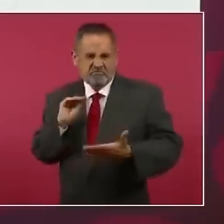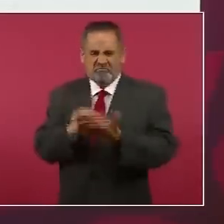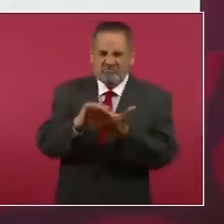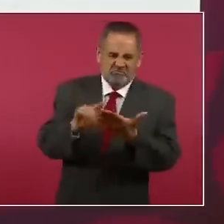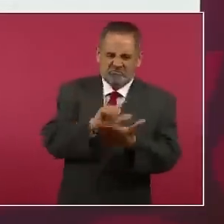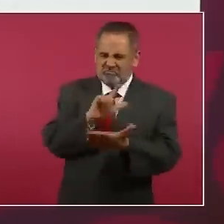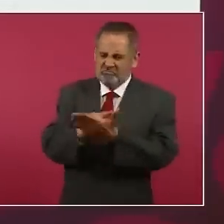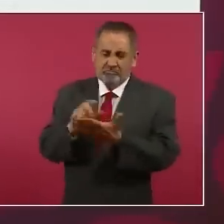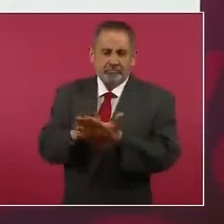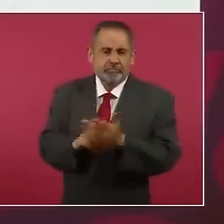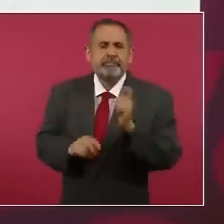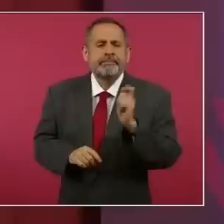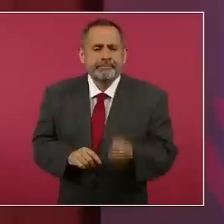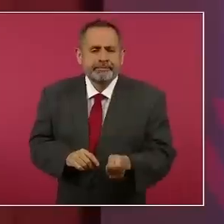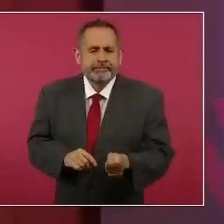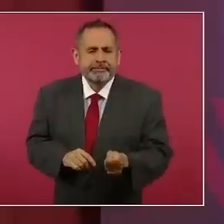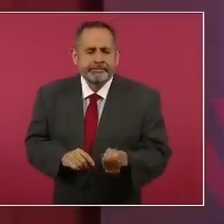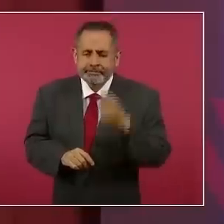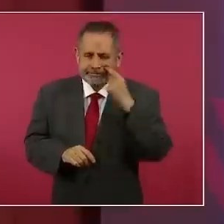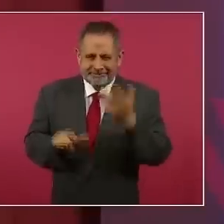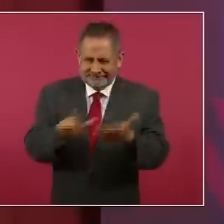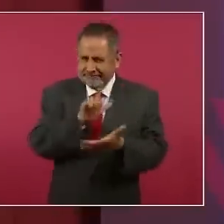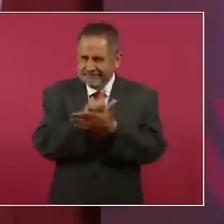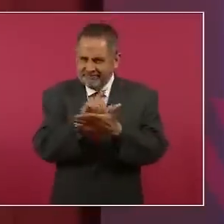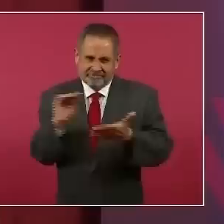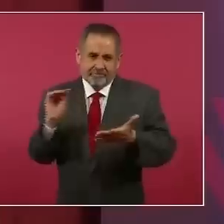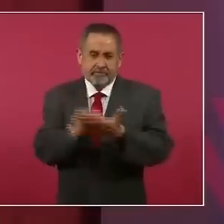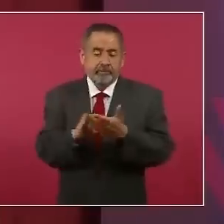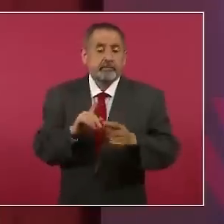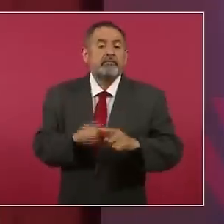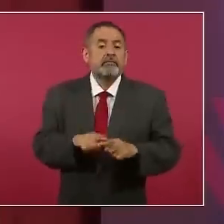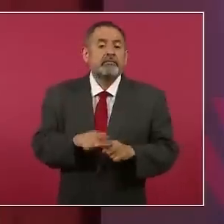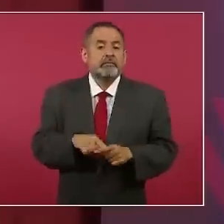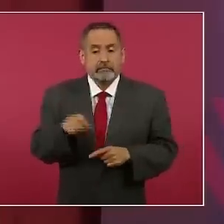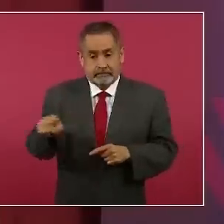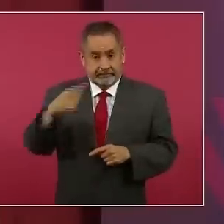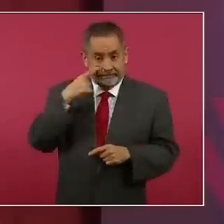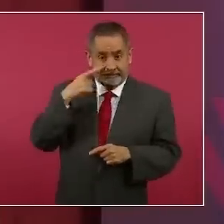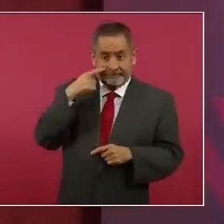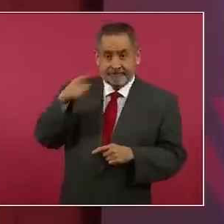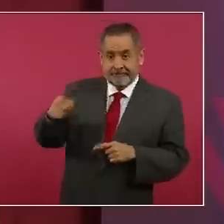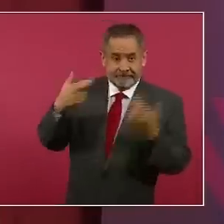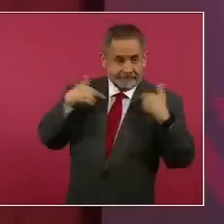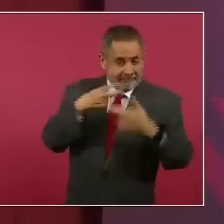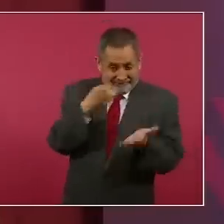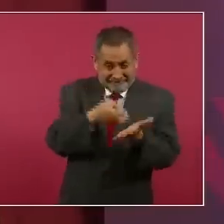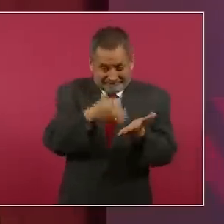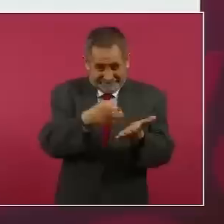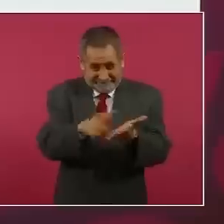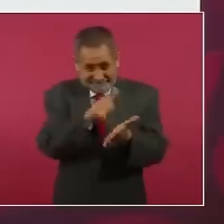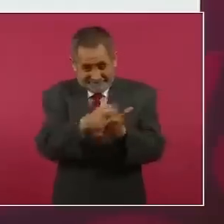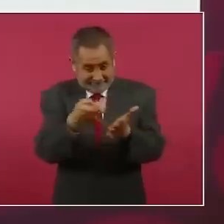¿Saben qué significa? Que un maestro, por estas reformas,